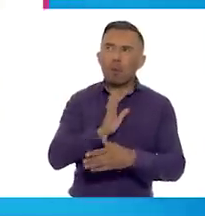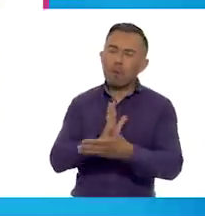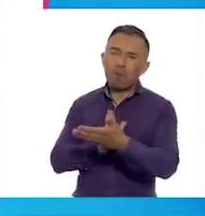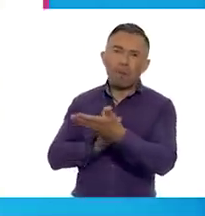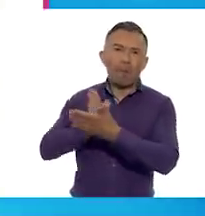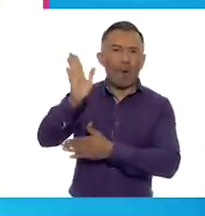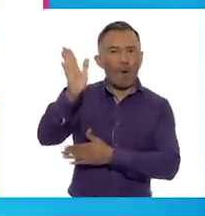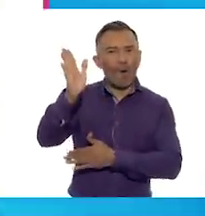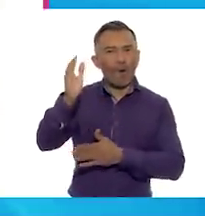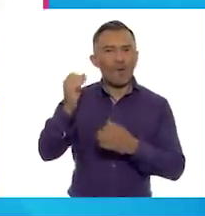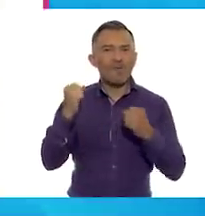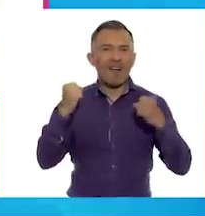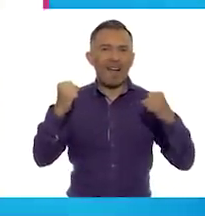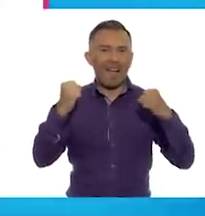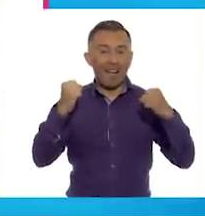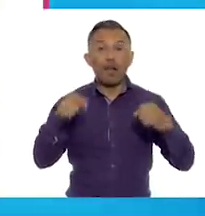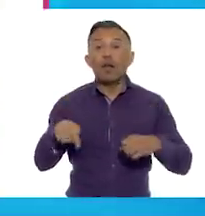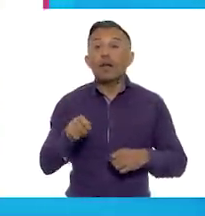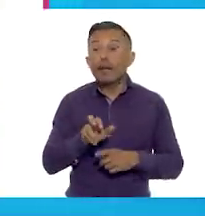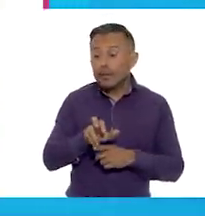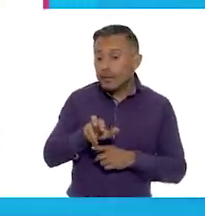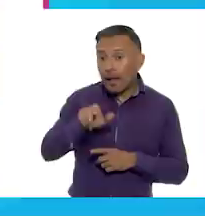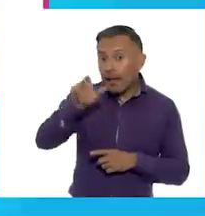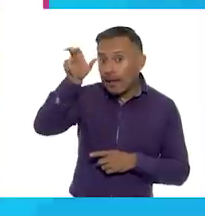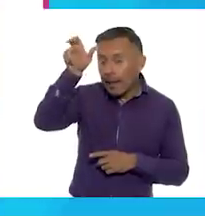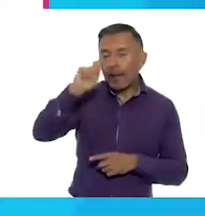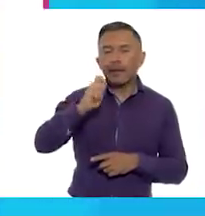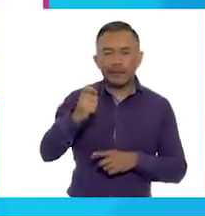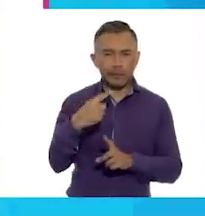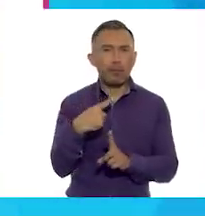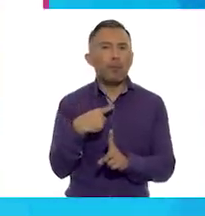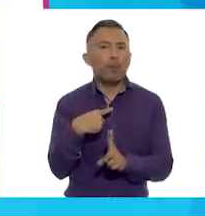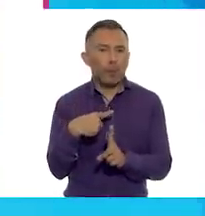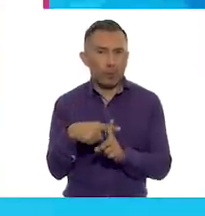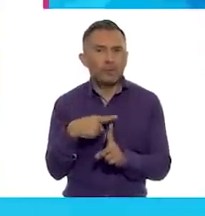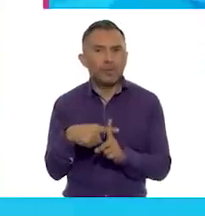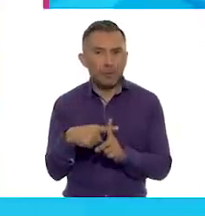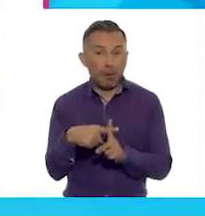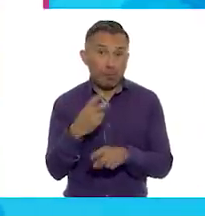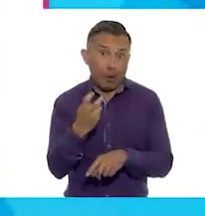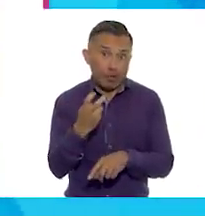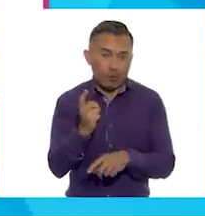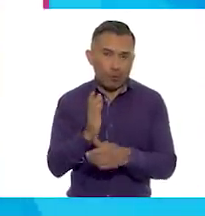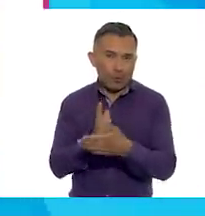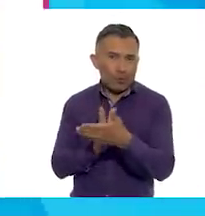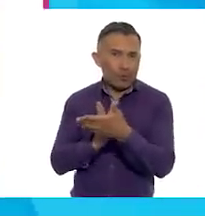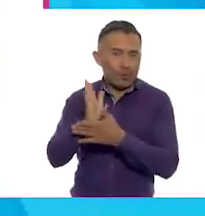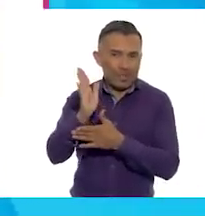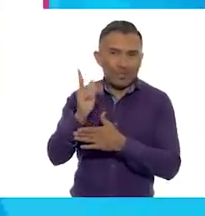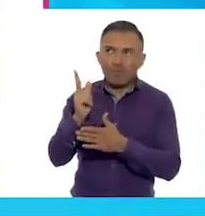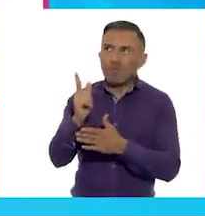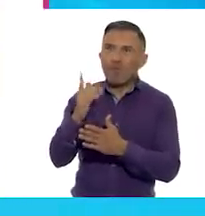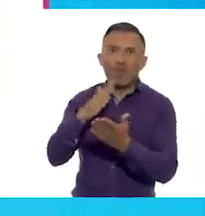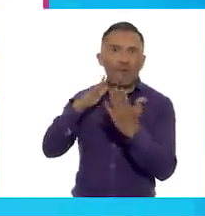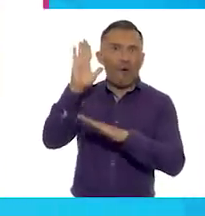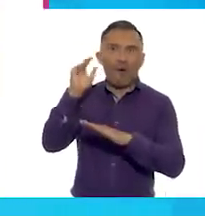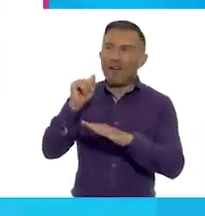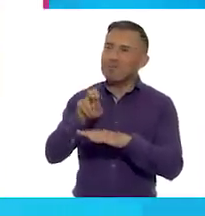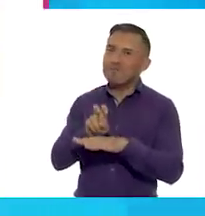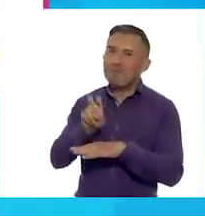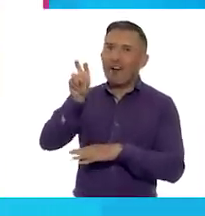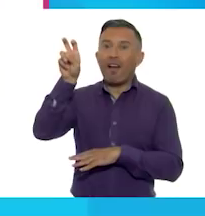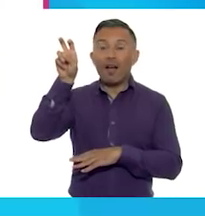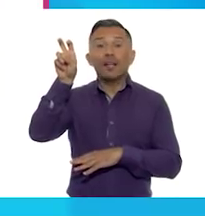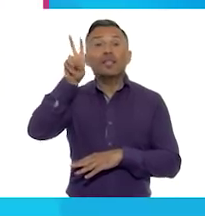La escalera corresponde a acciones positivas. Por eso, subes, como lo mencionabas. Y la serpiente a